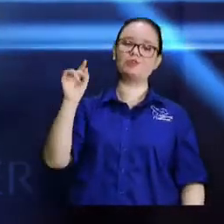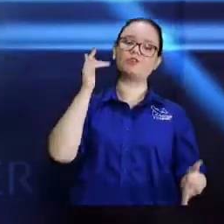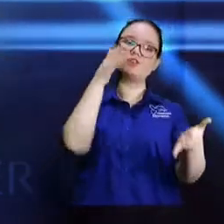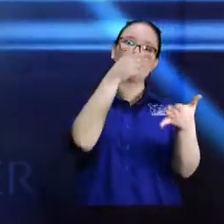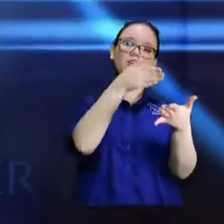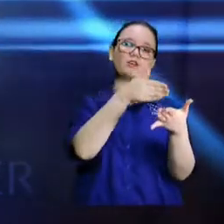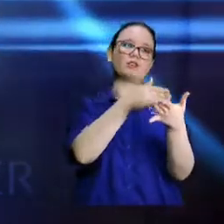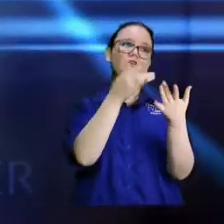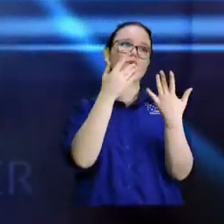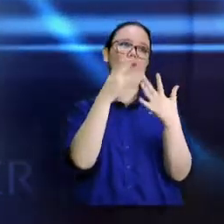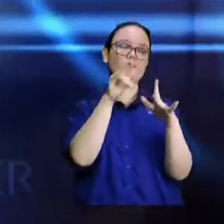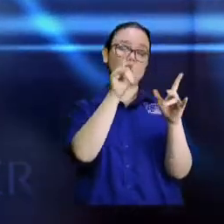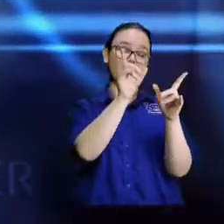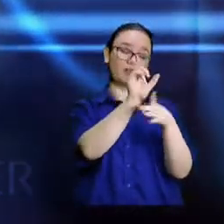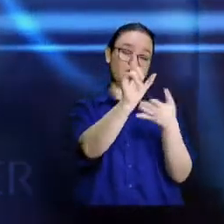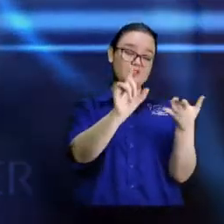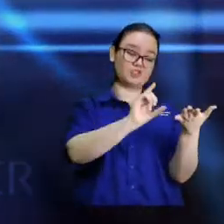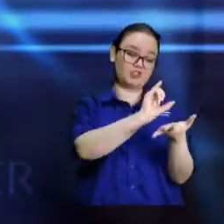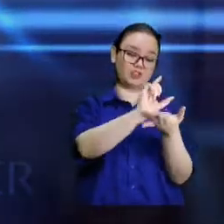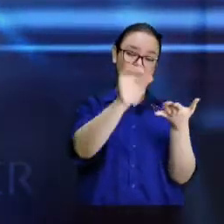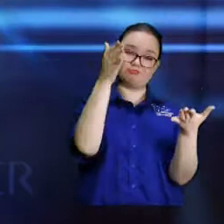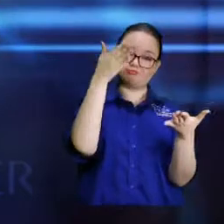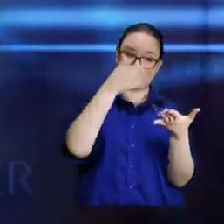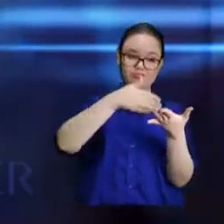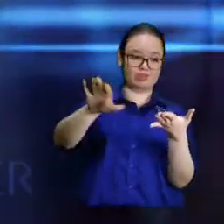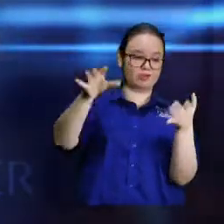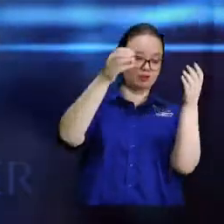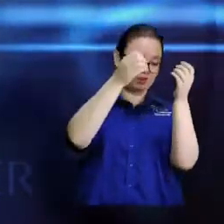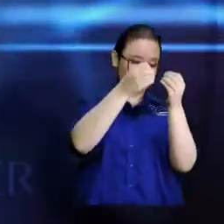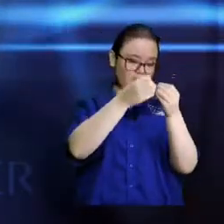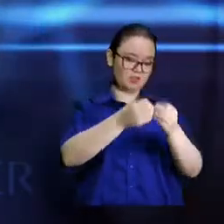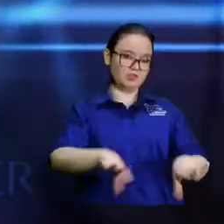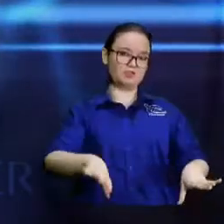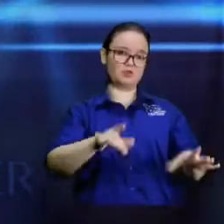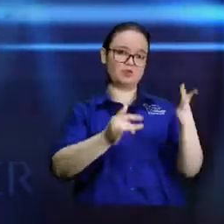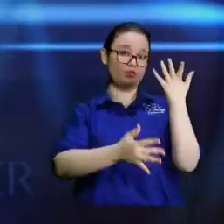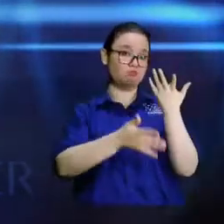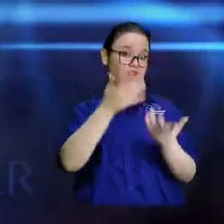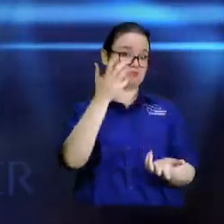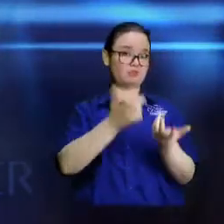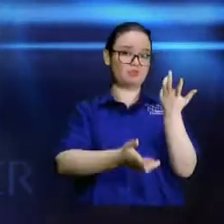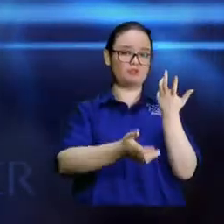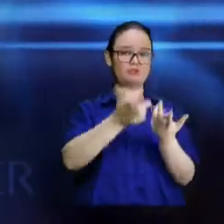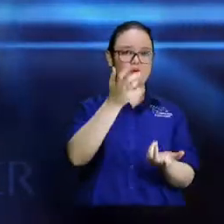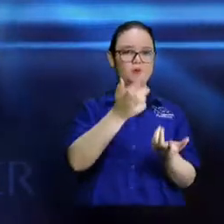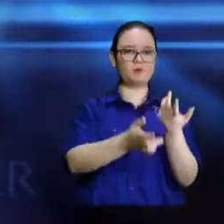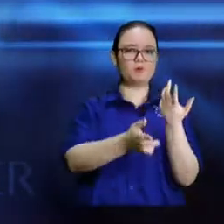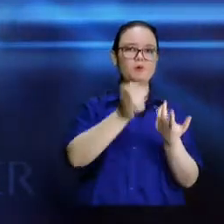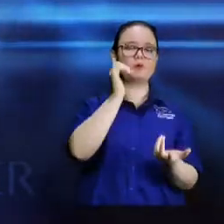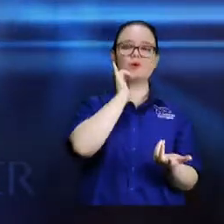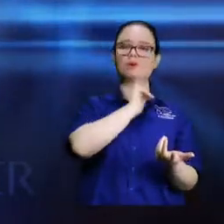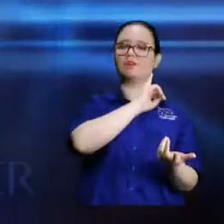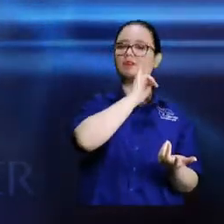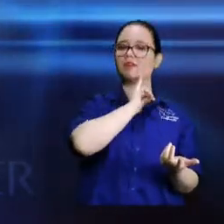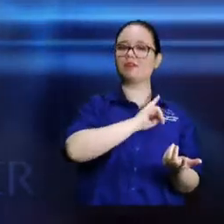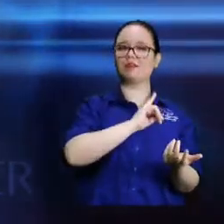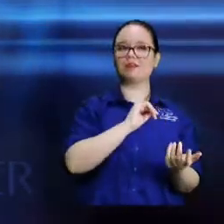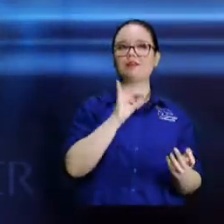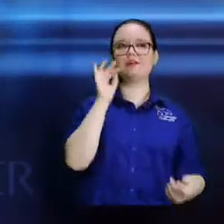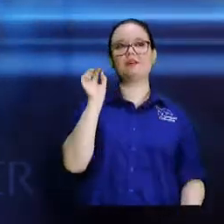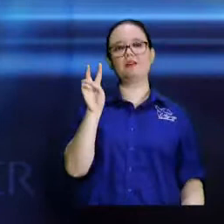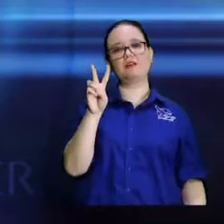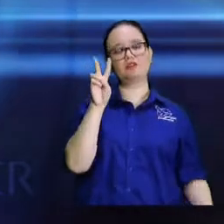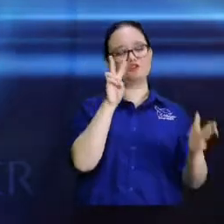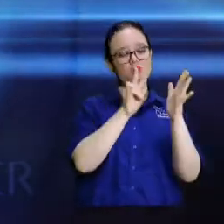Nauconosor, y destruyó y puso a fuego Israel. Y solamente dos versículos